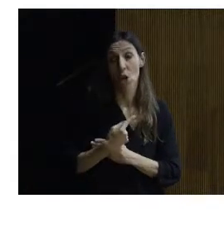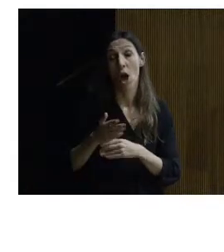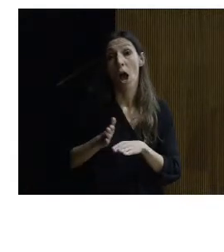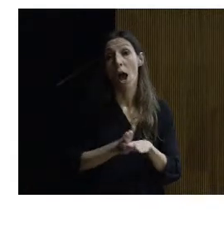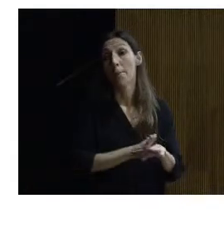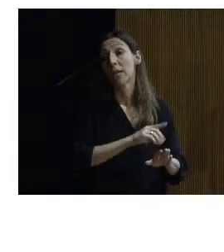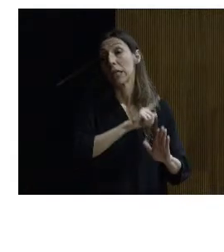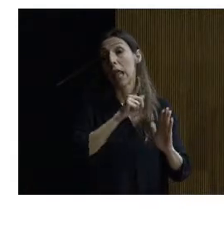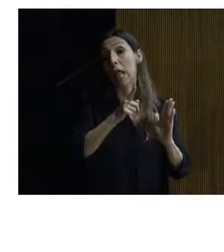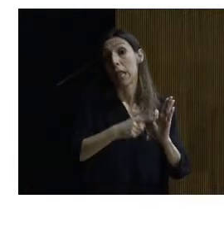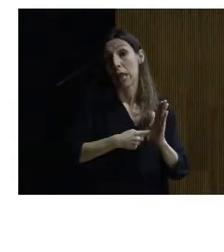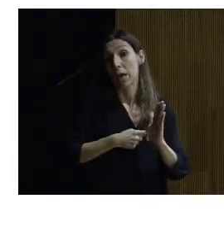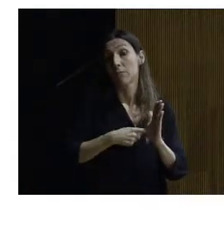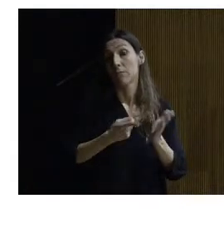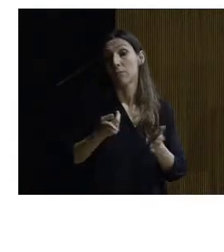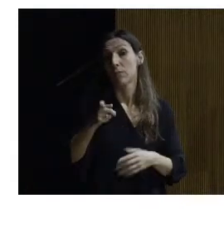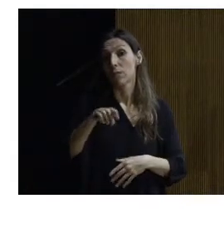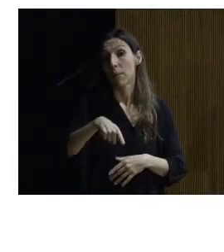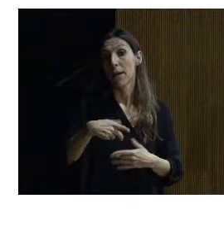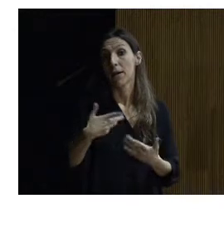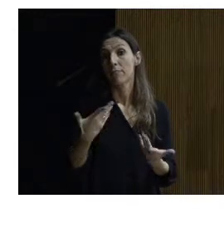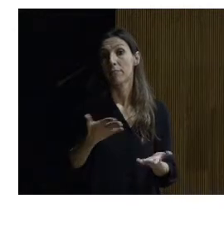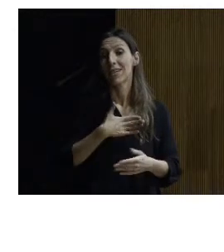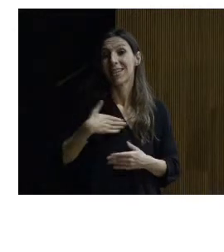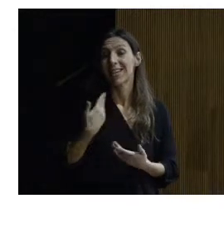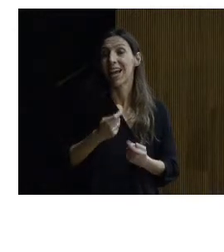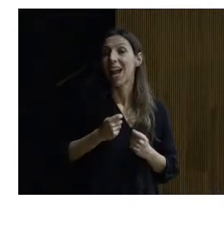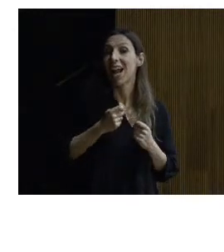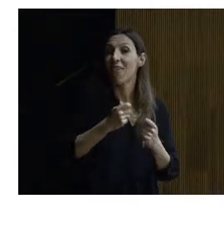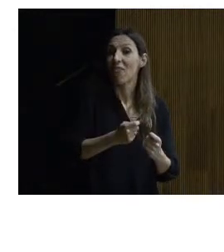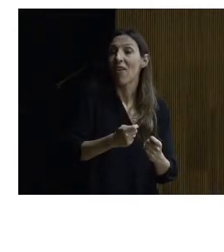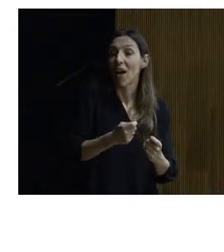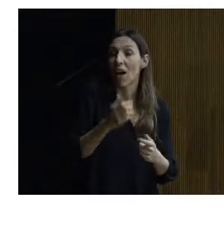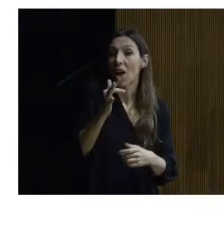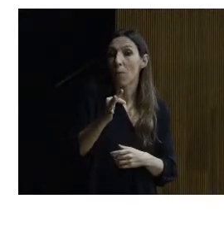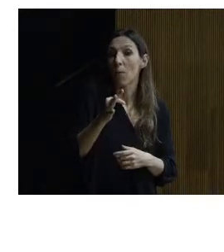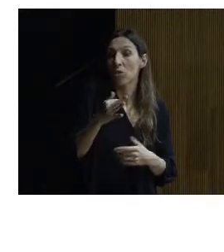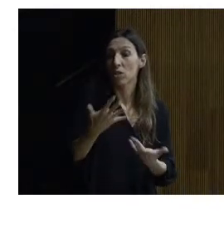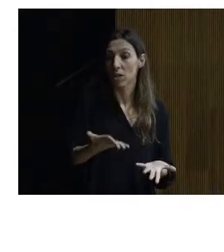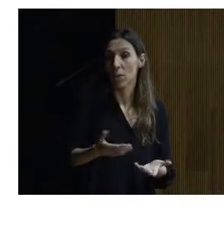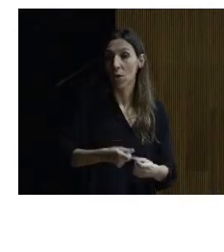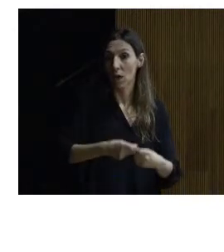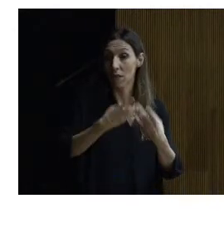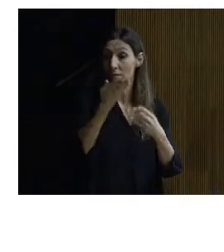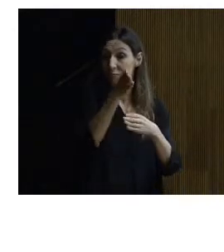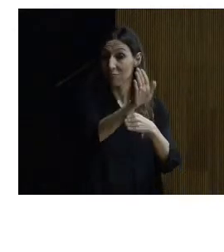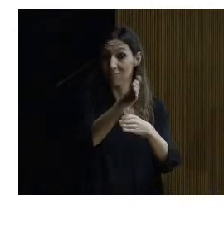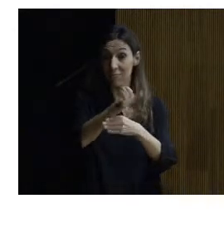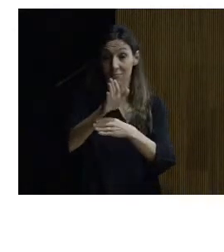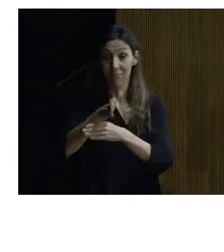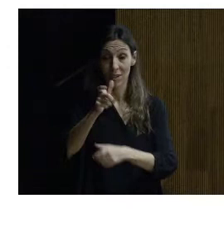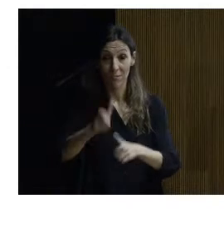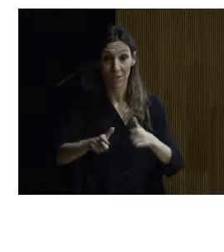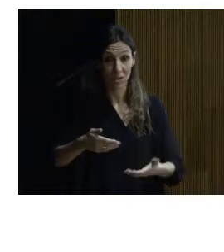legislación pues bueno pues estaba también ese querer aportar al edificio ese mostrar el edificio al resto de la